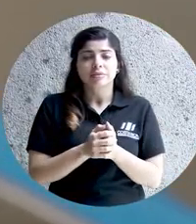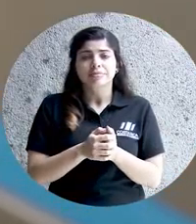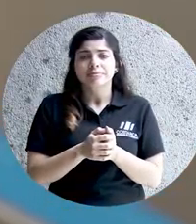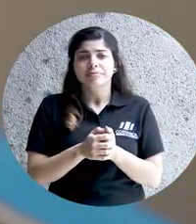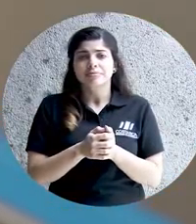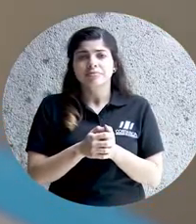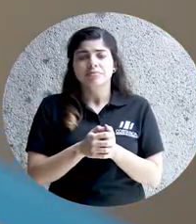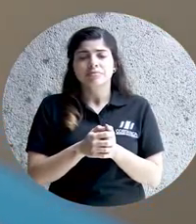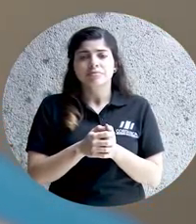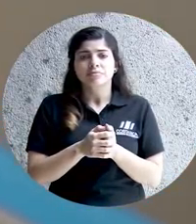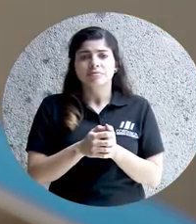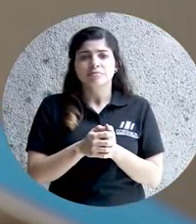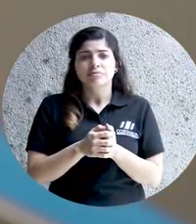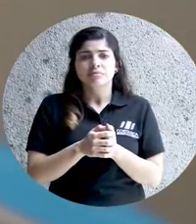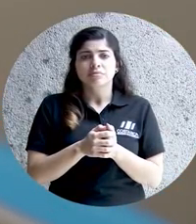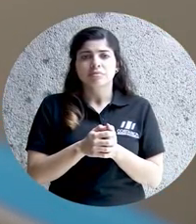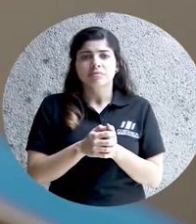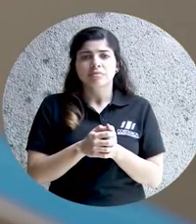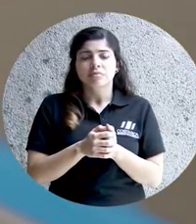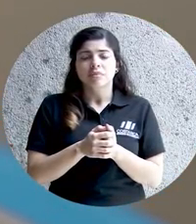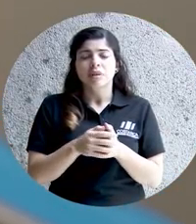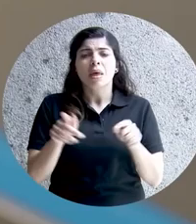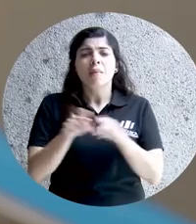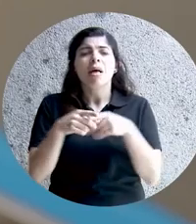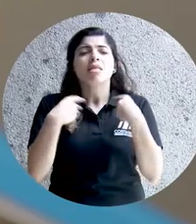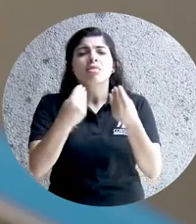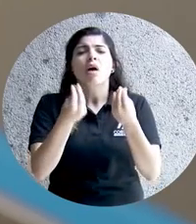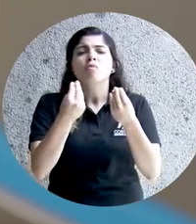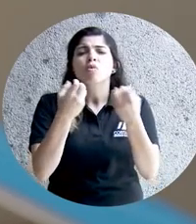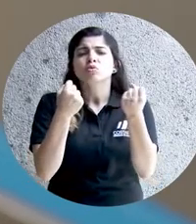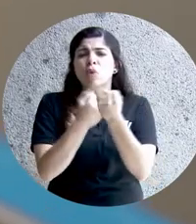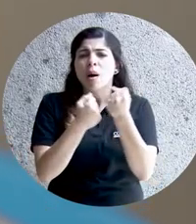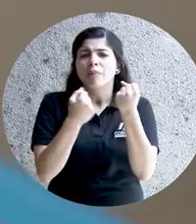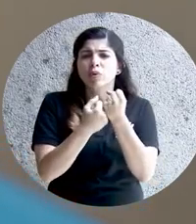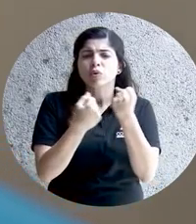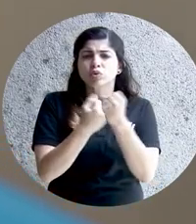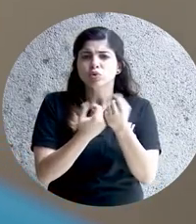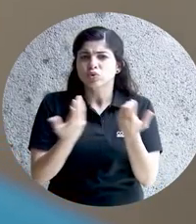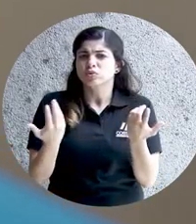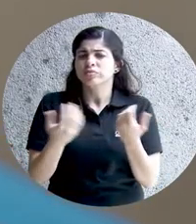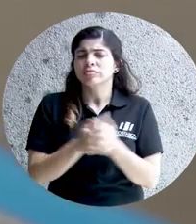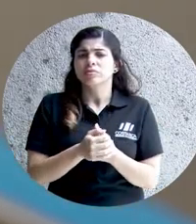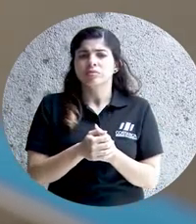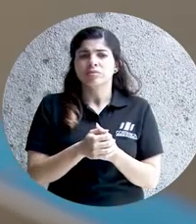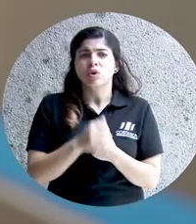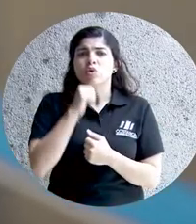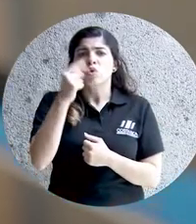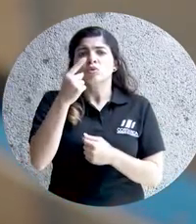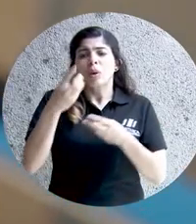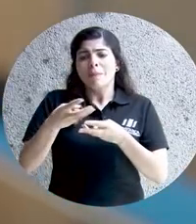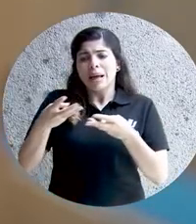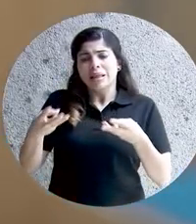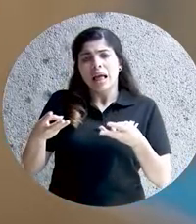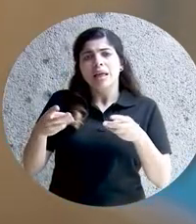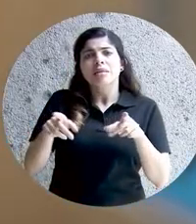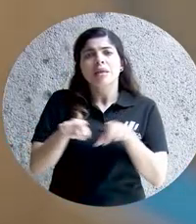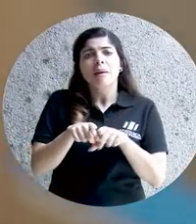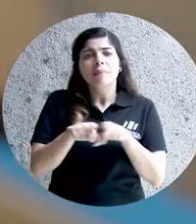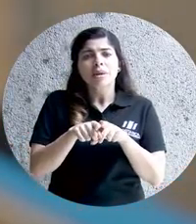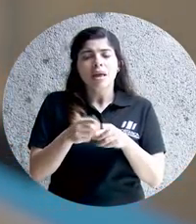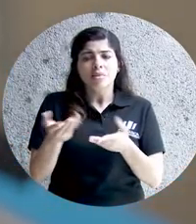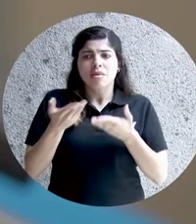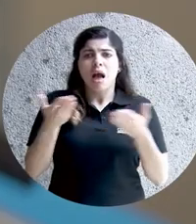aparte le dan mucho apoyo, no tanto los materiales, sino que